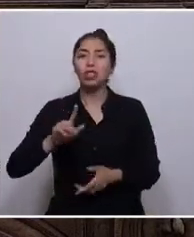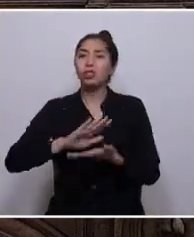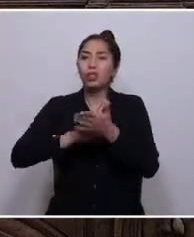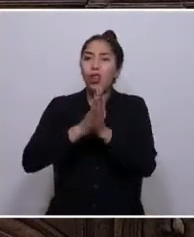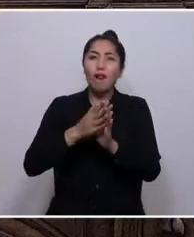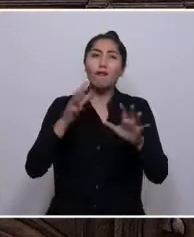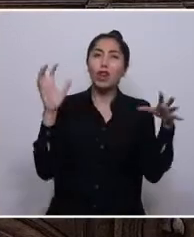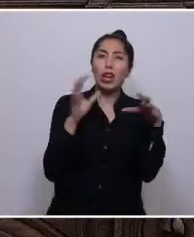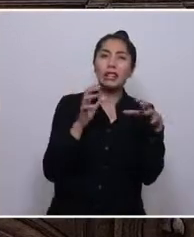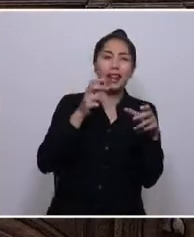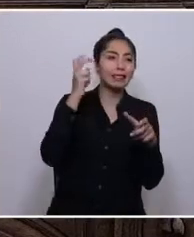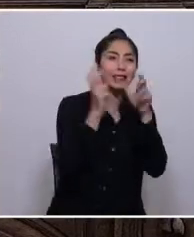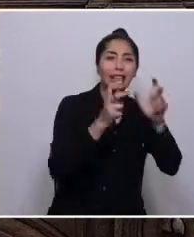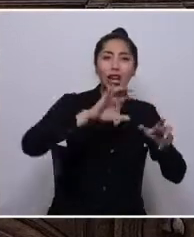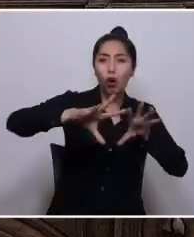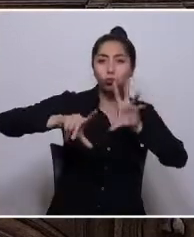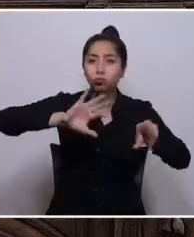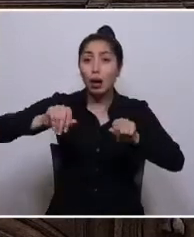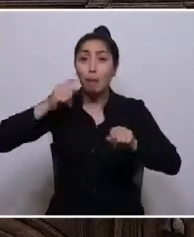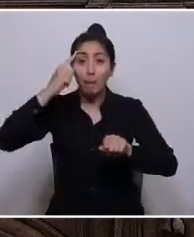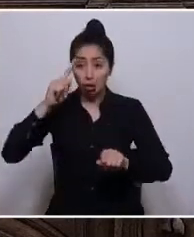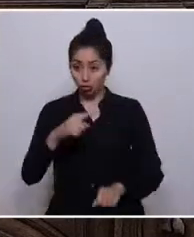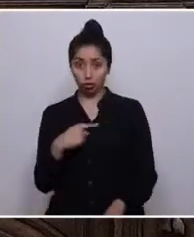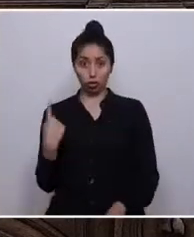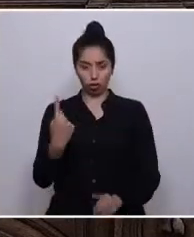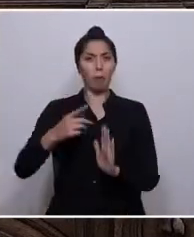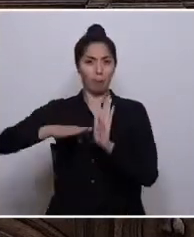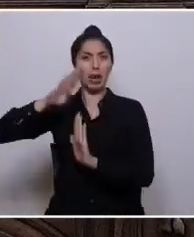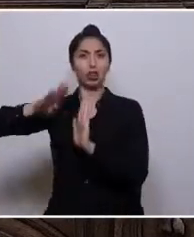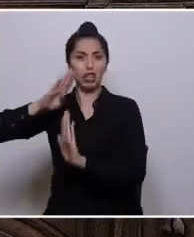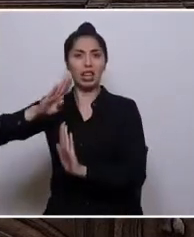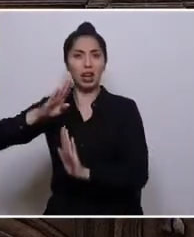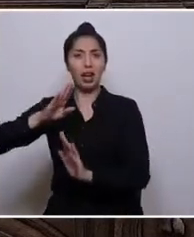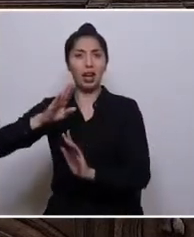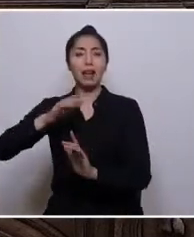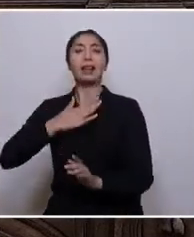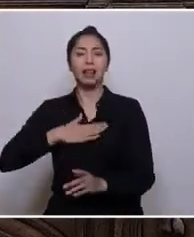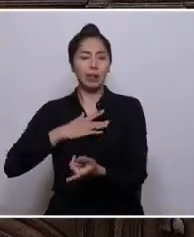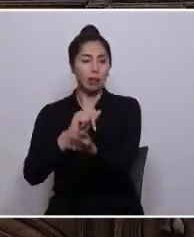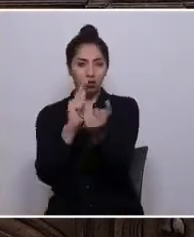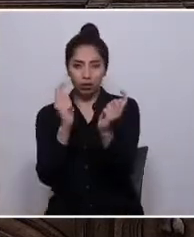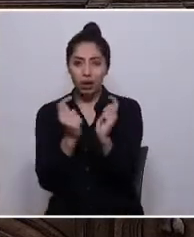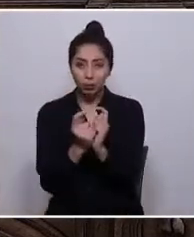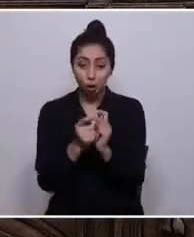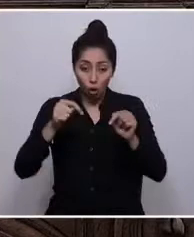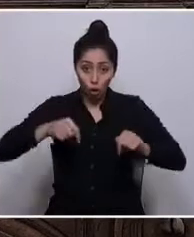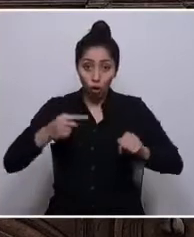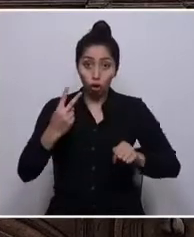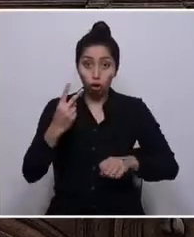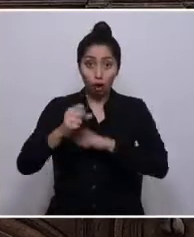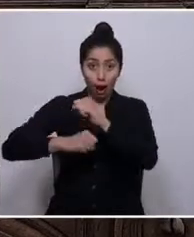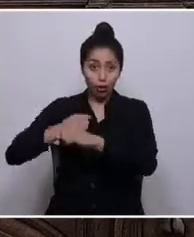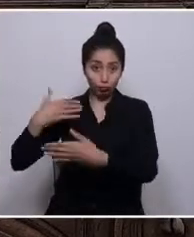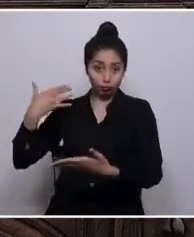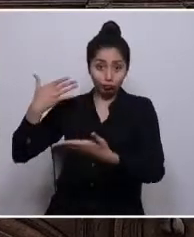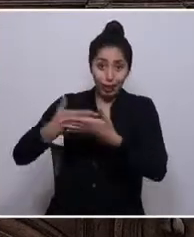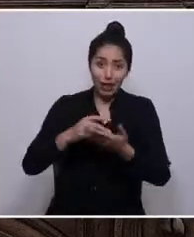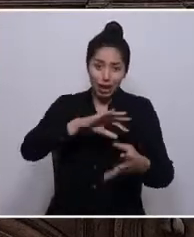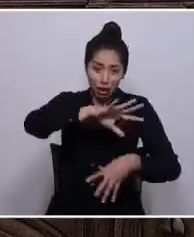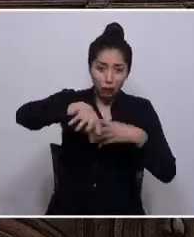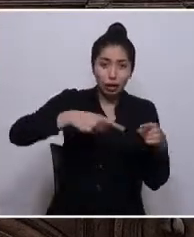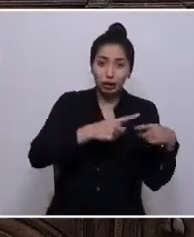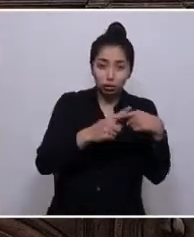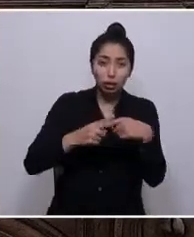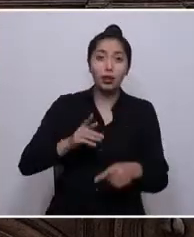Pero no nos perdamos. Somos mayoría y queremos cambios. Hoy, a dos años de la revuelta, aún no tenemos justicia